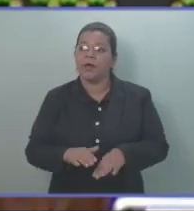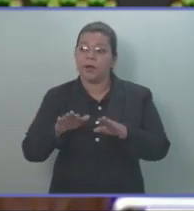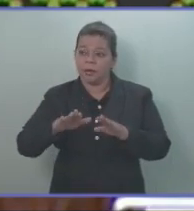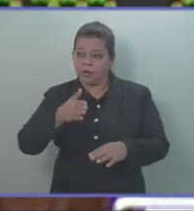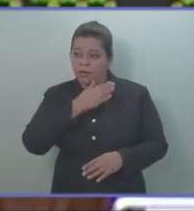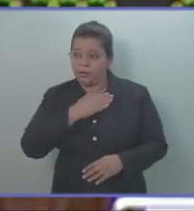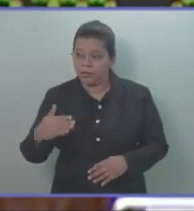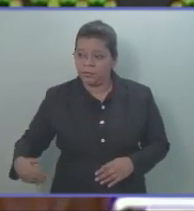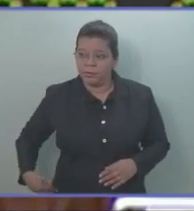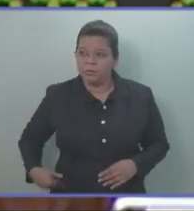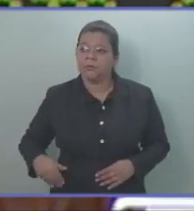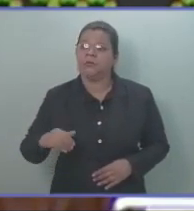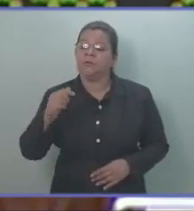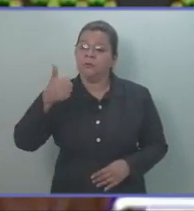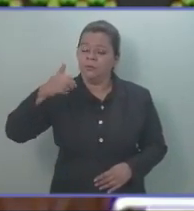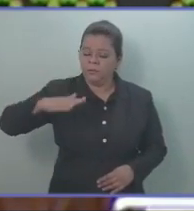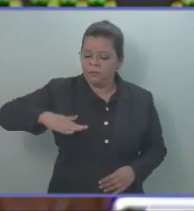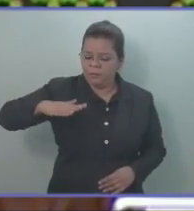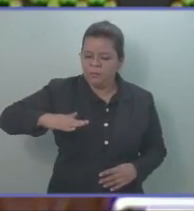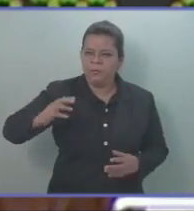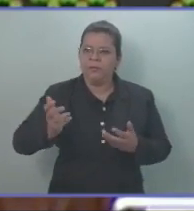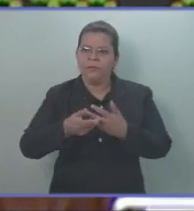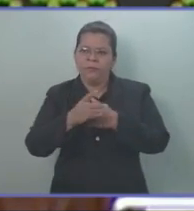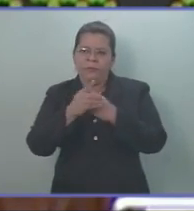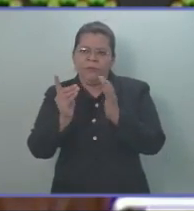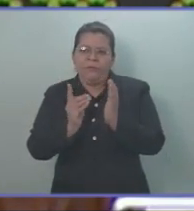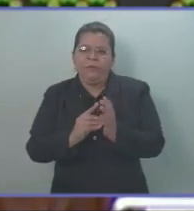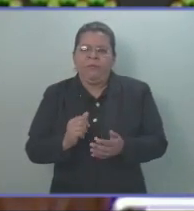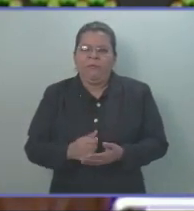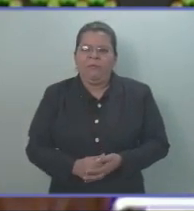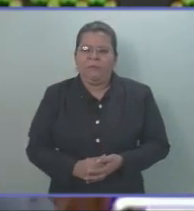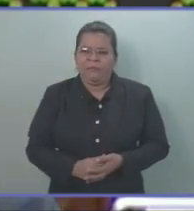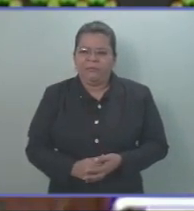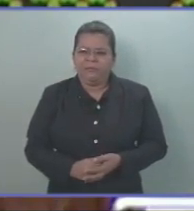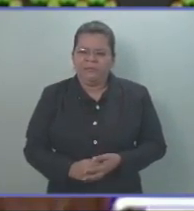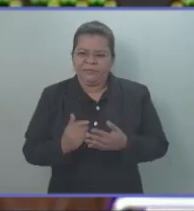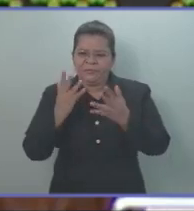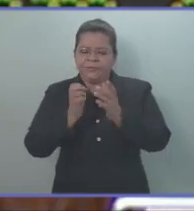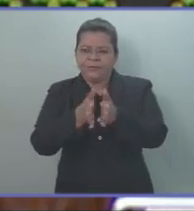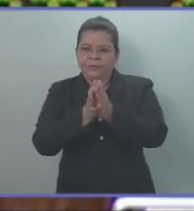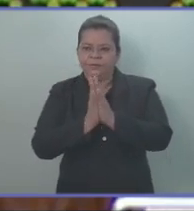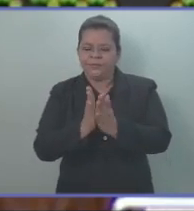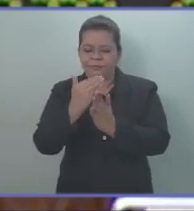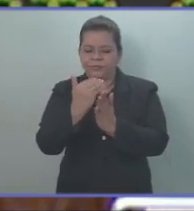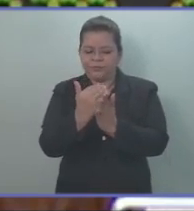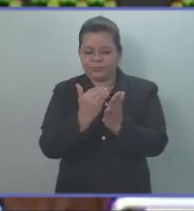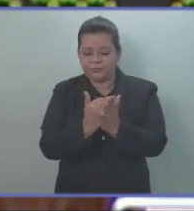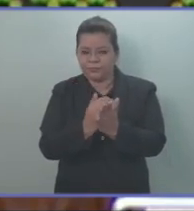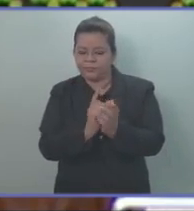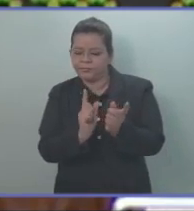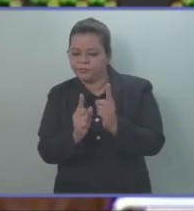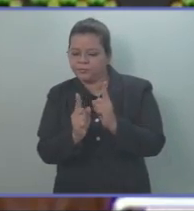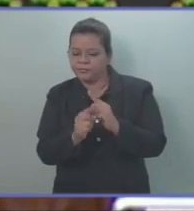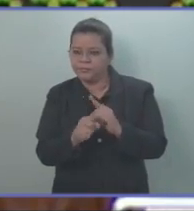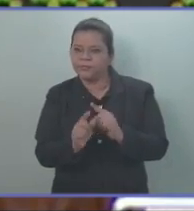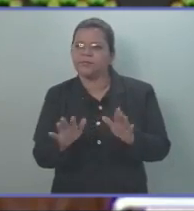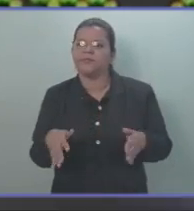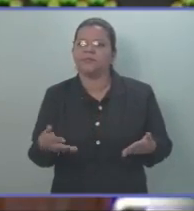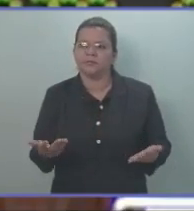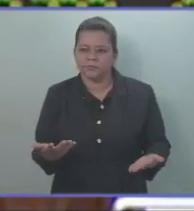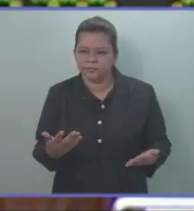Buenas tardes, compañeros diputados y diputadas. Solicito modificación de agenda, presidente,